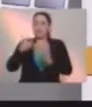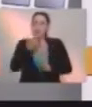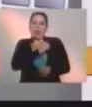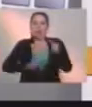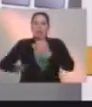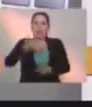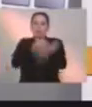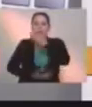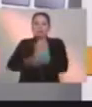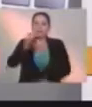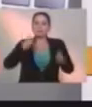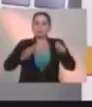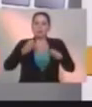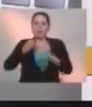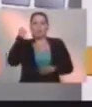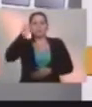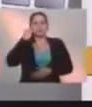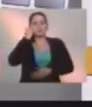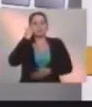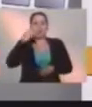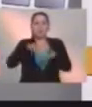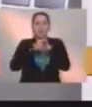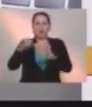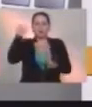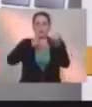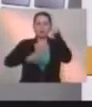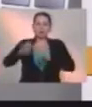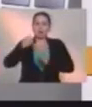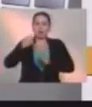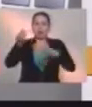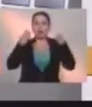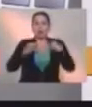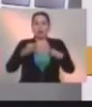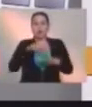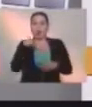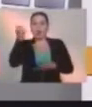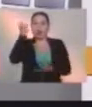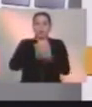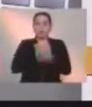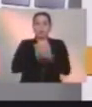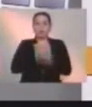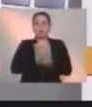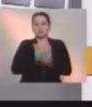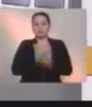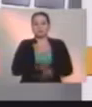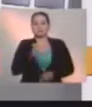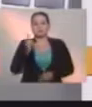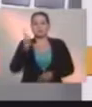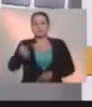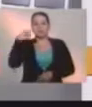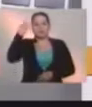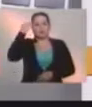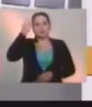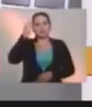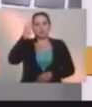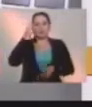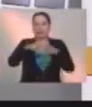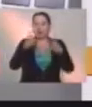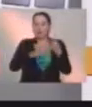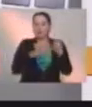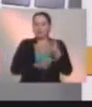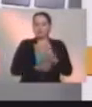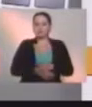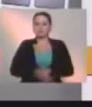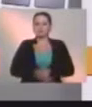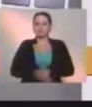pensar si pudiesen ser golpeados, si pudiesen ser asesinados incluso. Si se hubiesen defendido... Ya hay una declaración